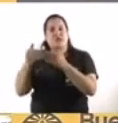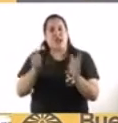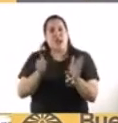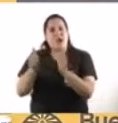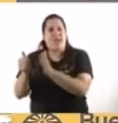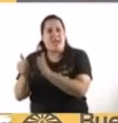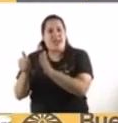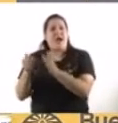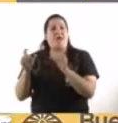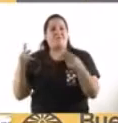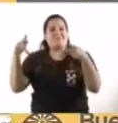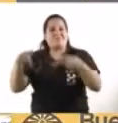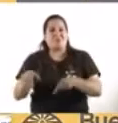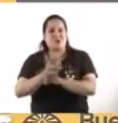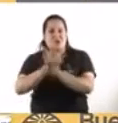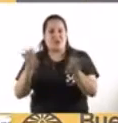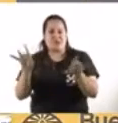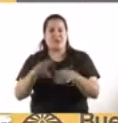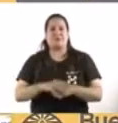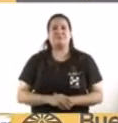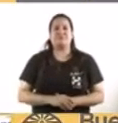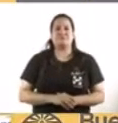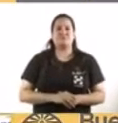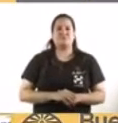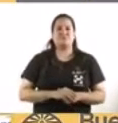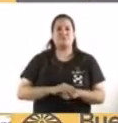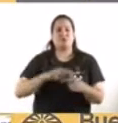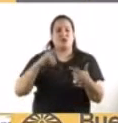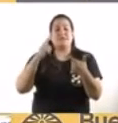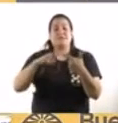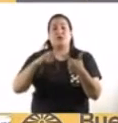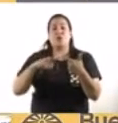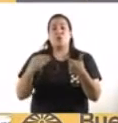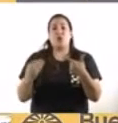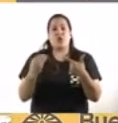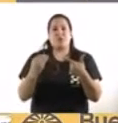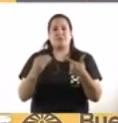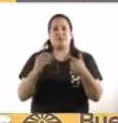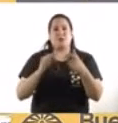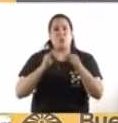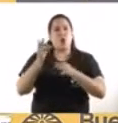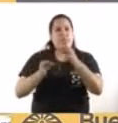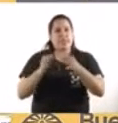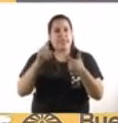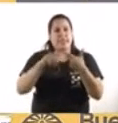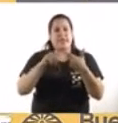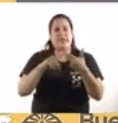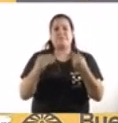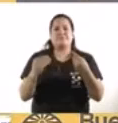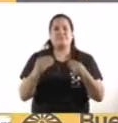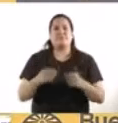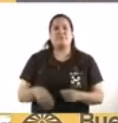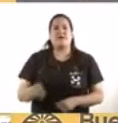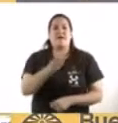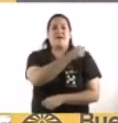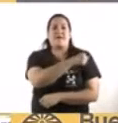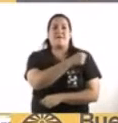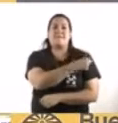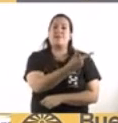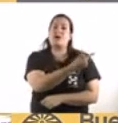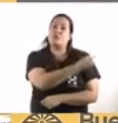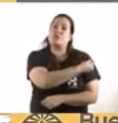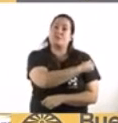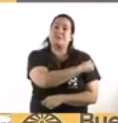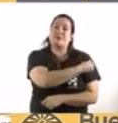El segundo pilar de nuestra estrategia sanitaria es la vacunación. El gobierno nacional es quien